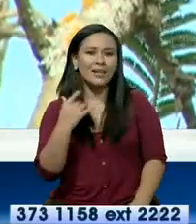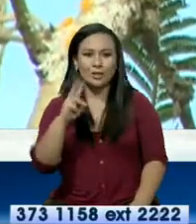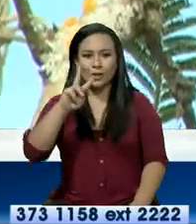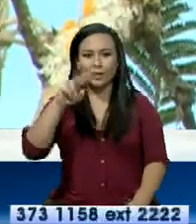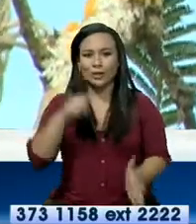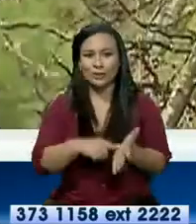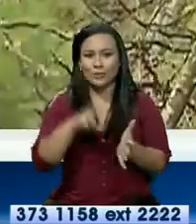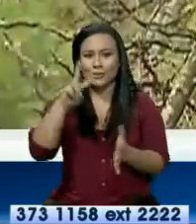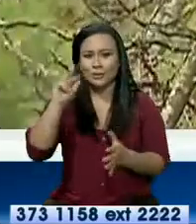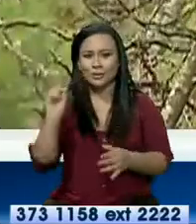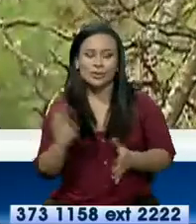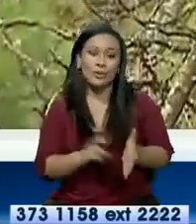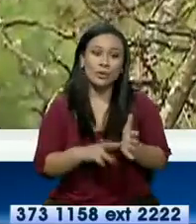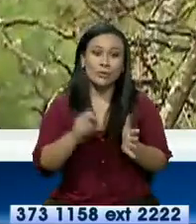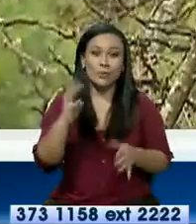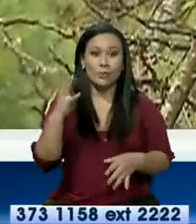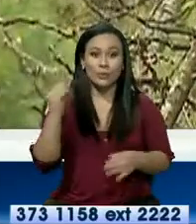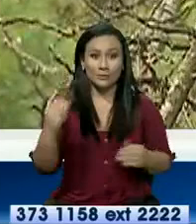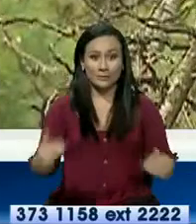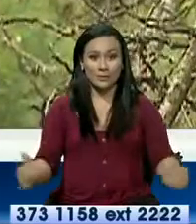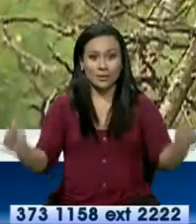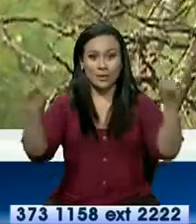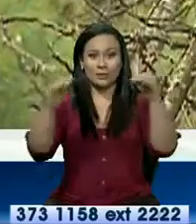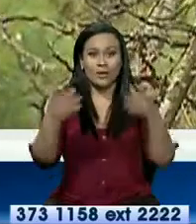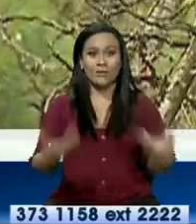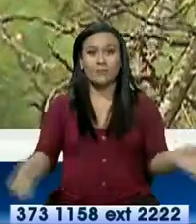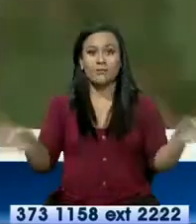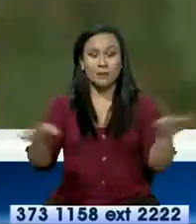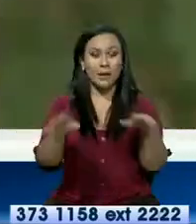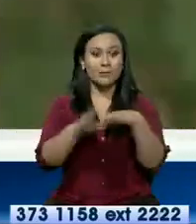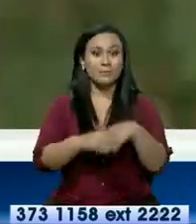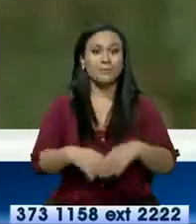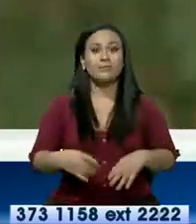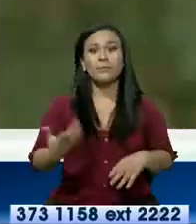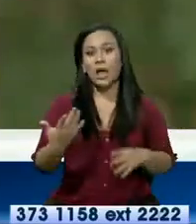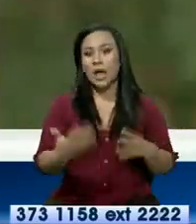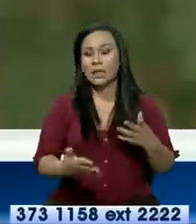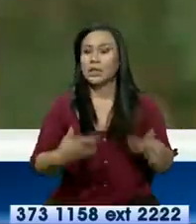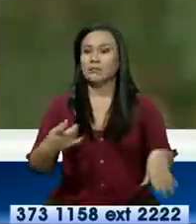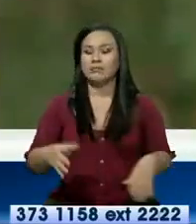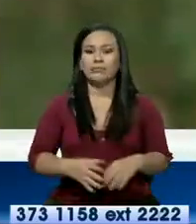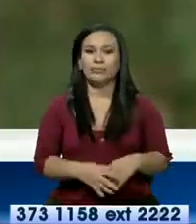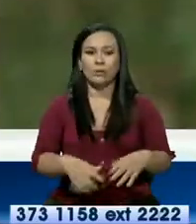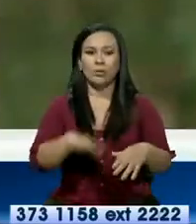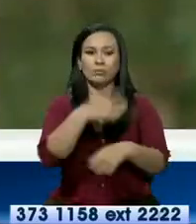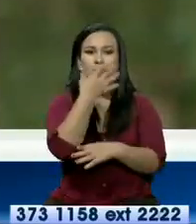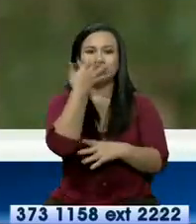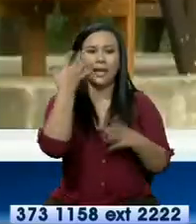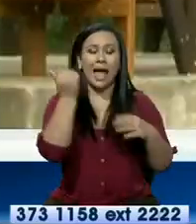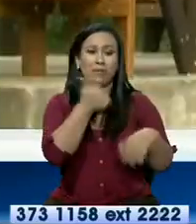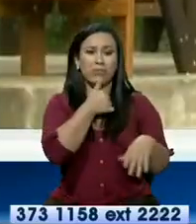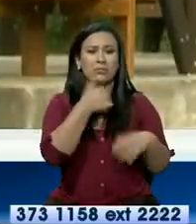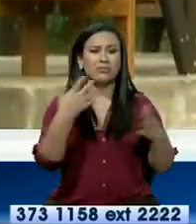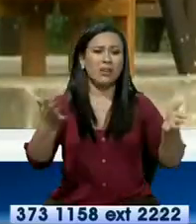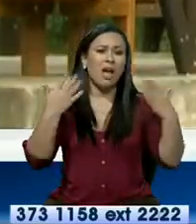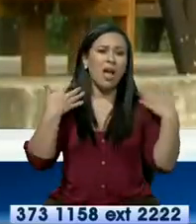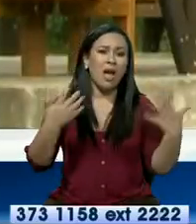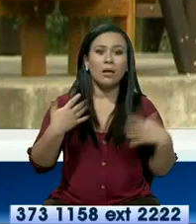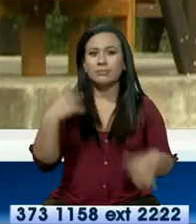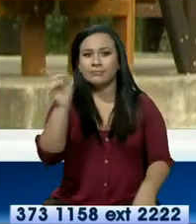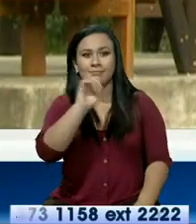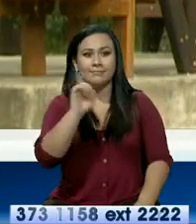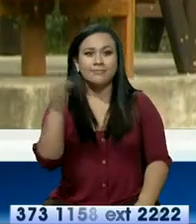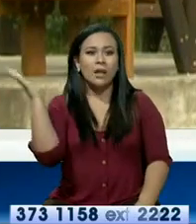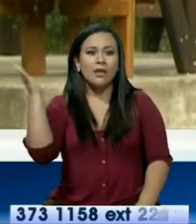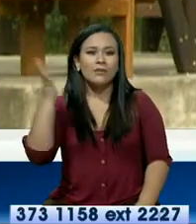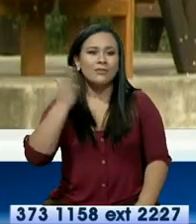.200, 2.400 metros sobre el nivel del mar, debería ser un bosque húmedo. Al estar a 2.400,